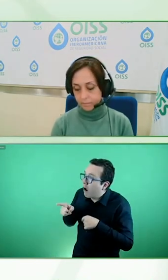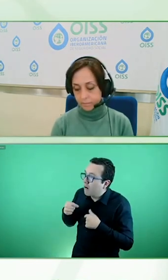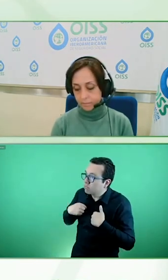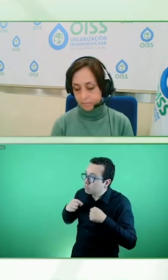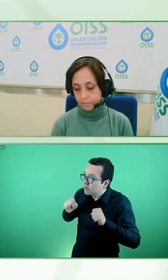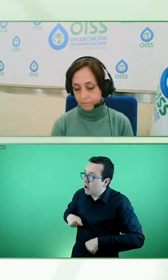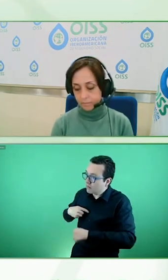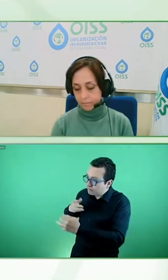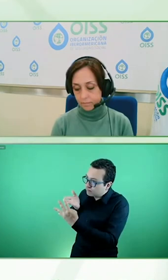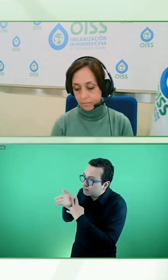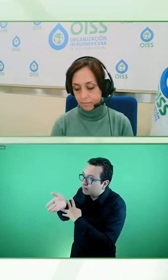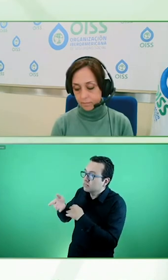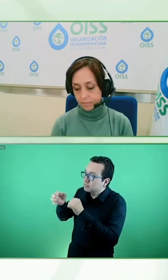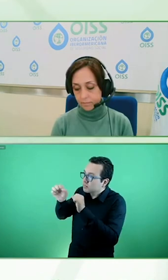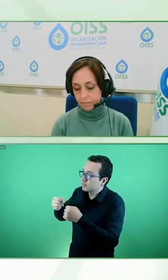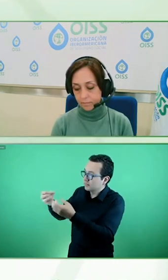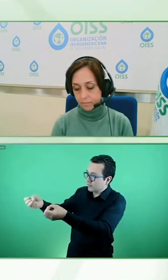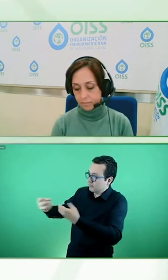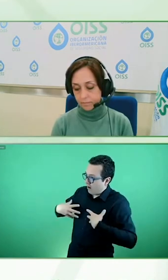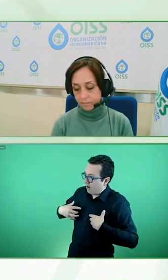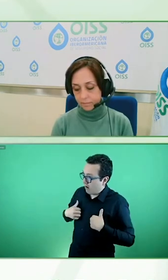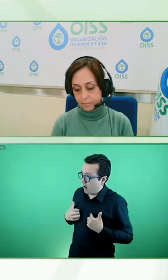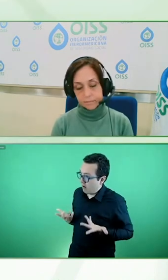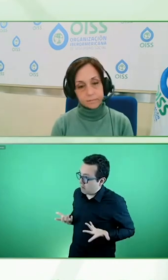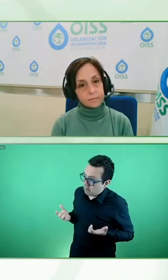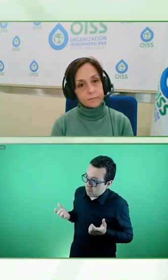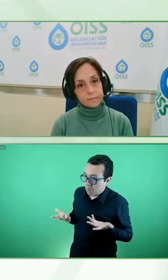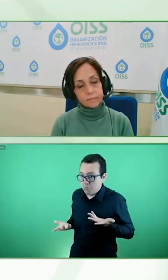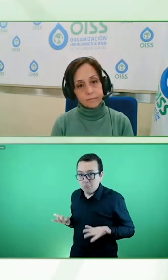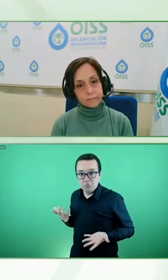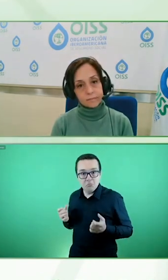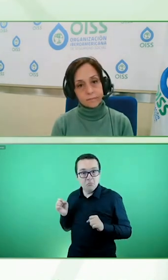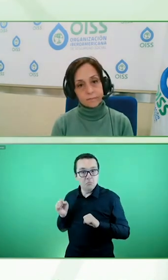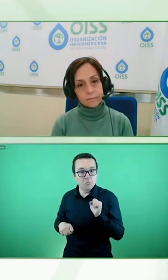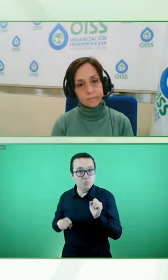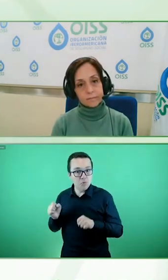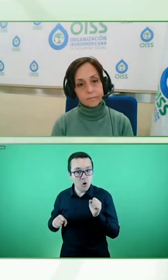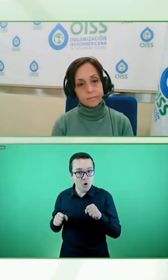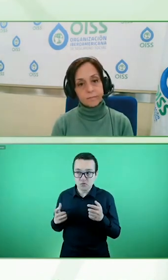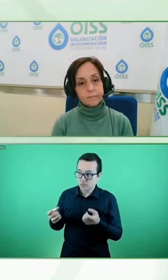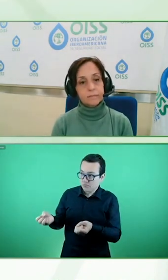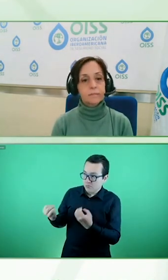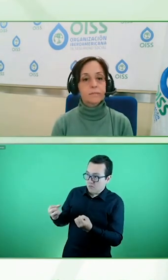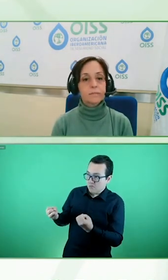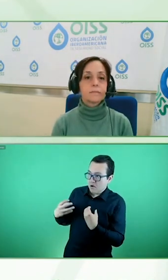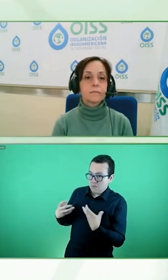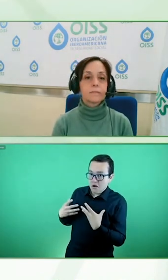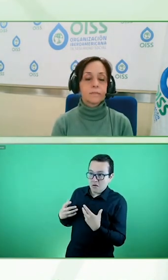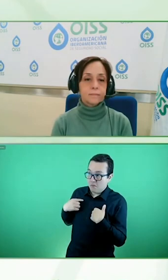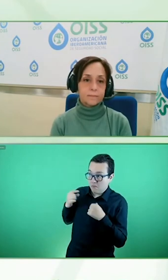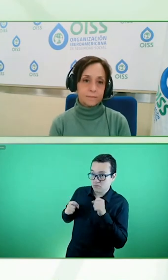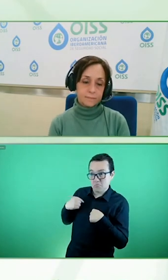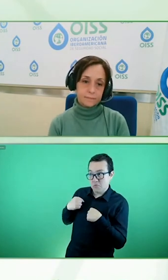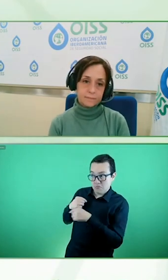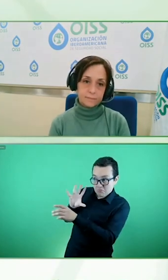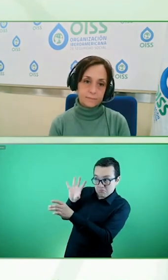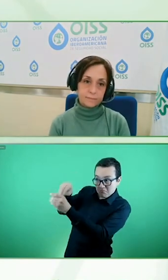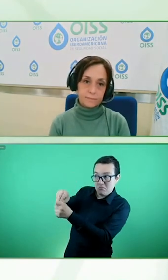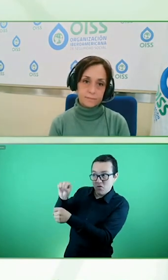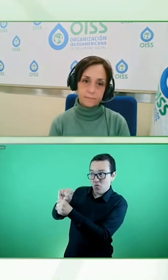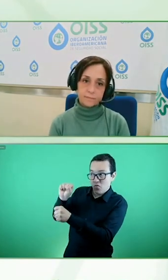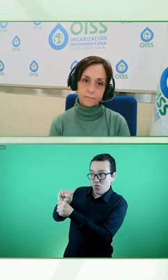eso, tal vez, o es probable, que también ofrezcan un trabajo decente para personas con discapacidad